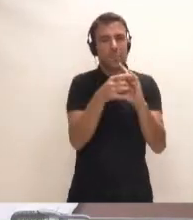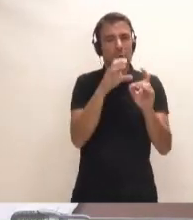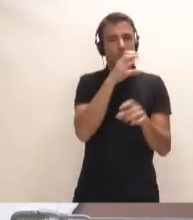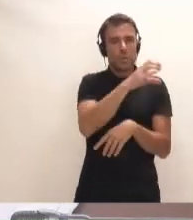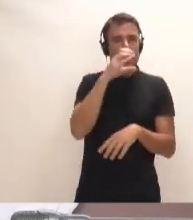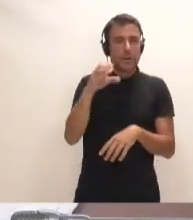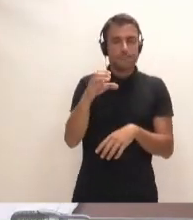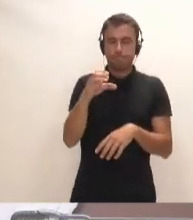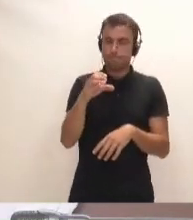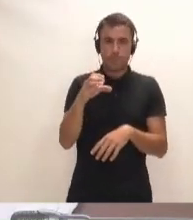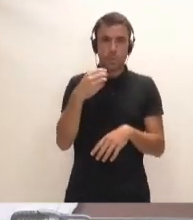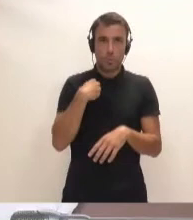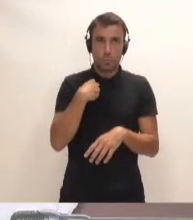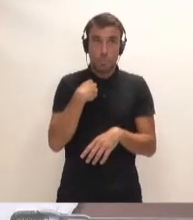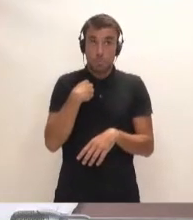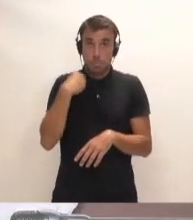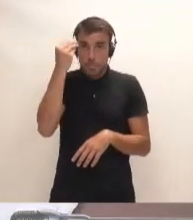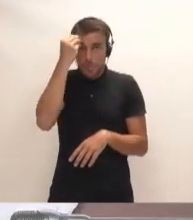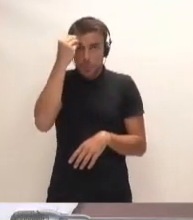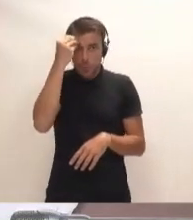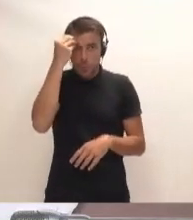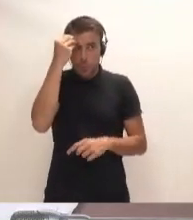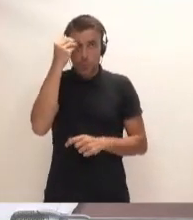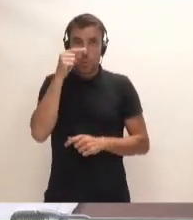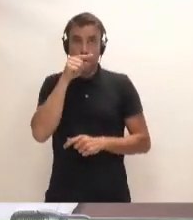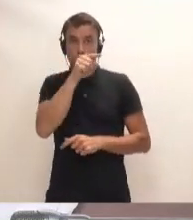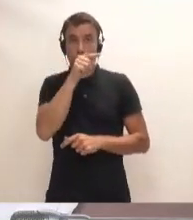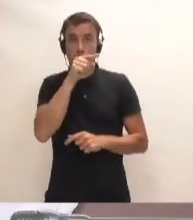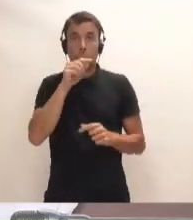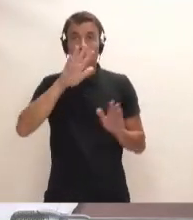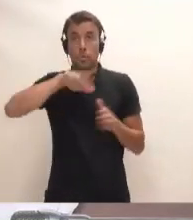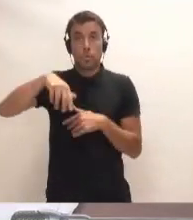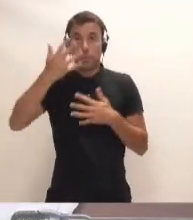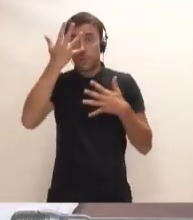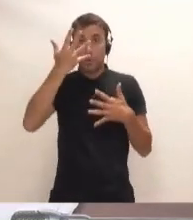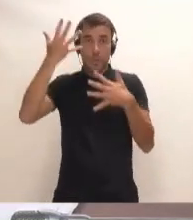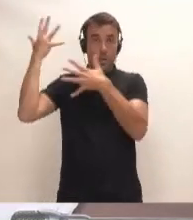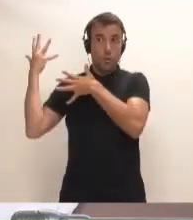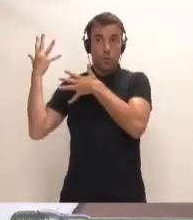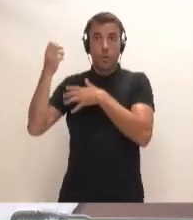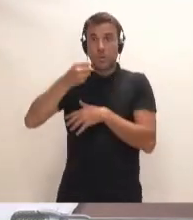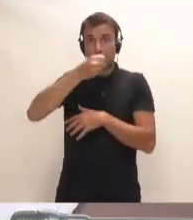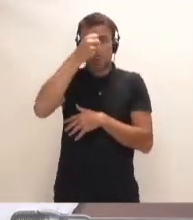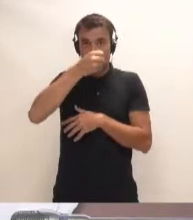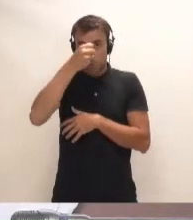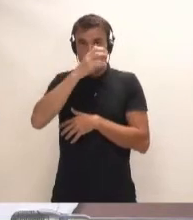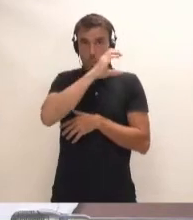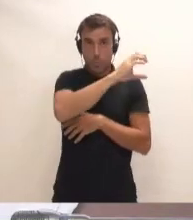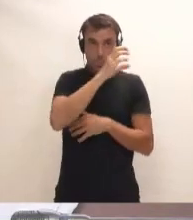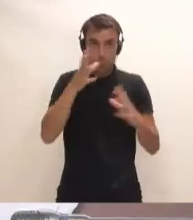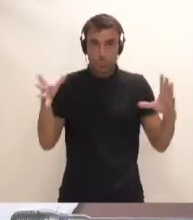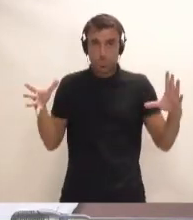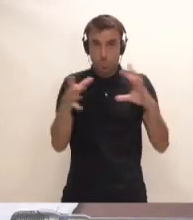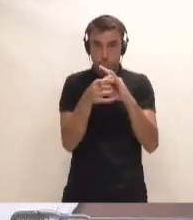Yo creo que a usted no le consta que en la última década es el Partido Socialista el que ha ido de la mano de Coalición